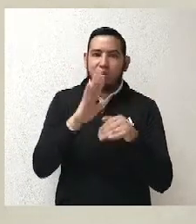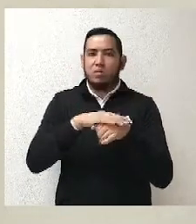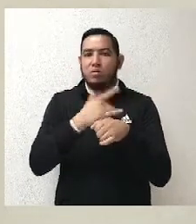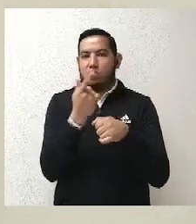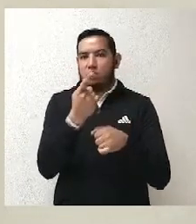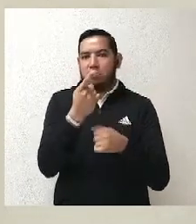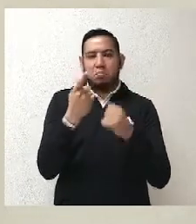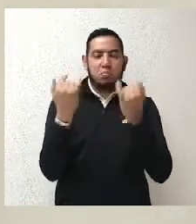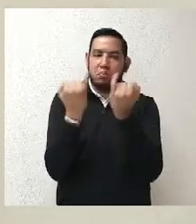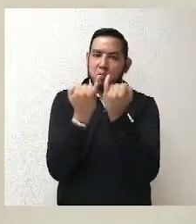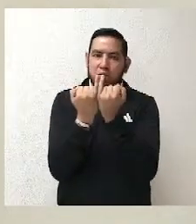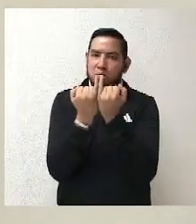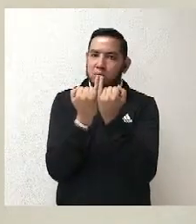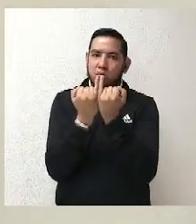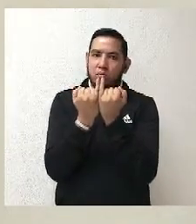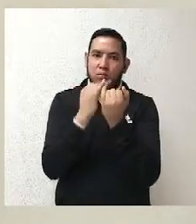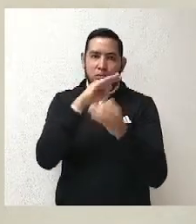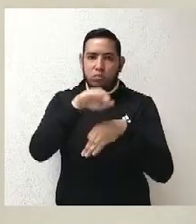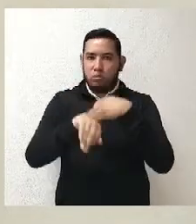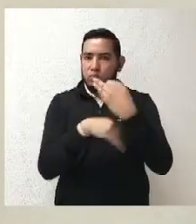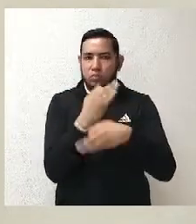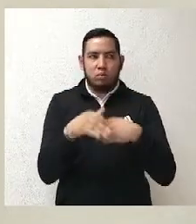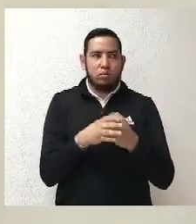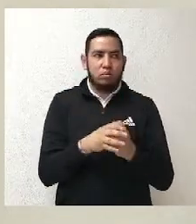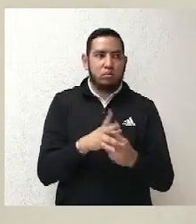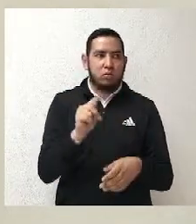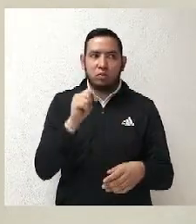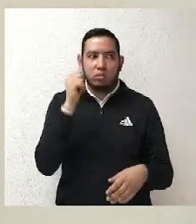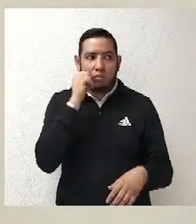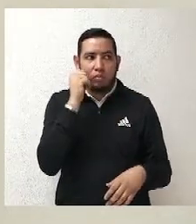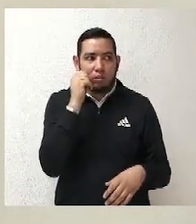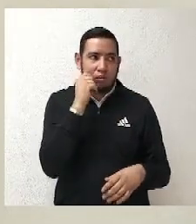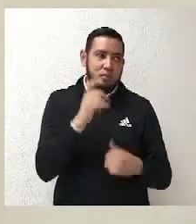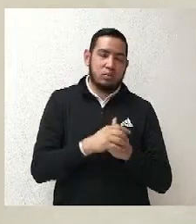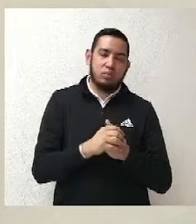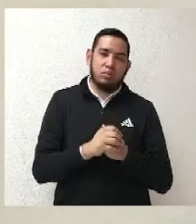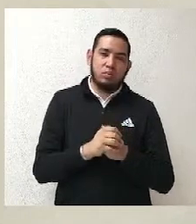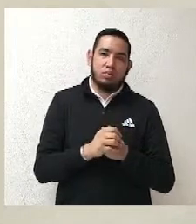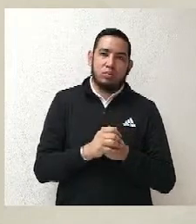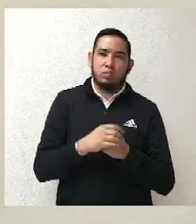decía el actor es que deben de tomar en cuenta que hay bloques,